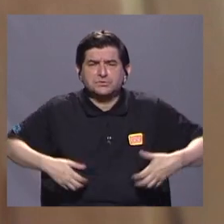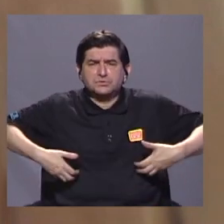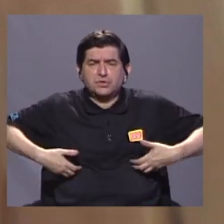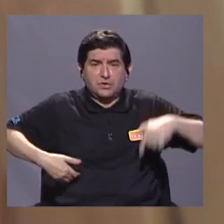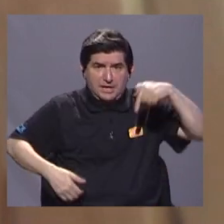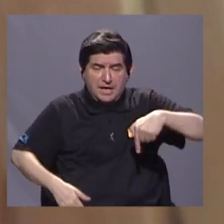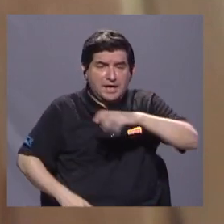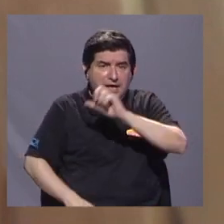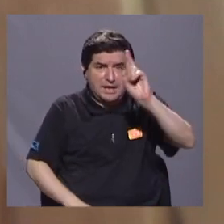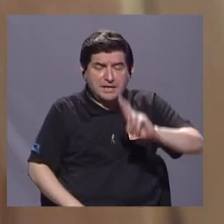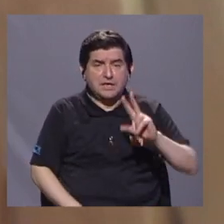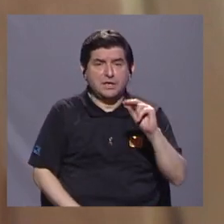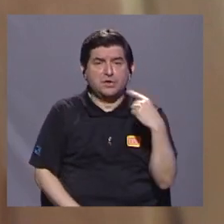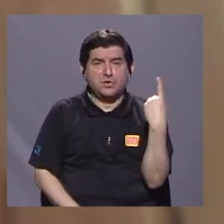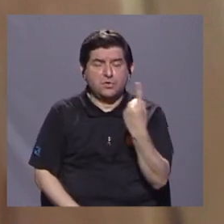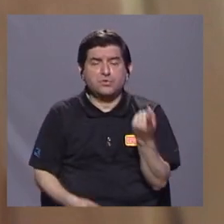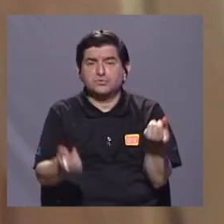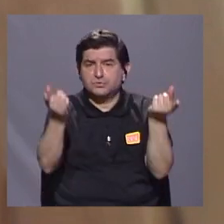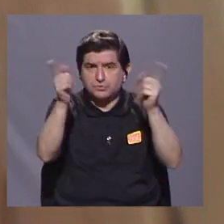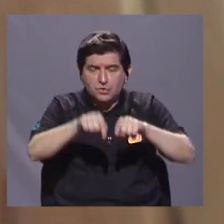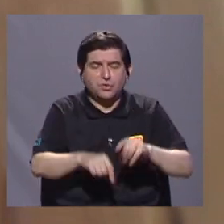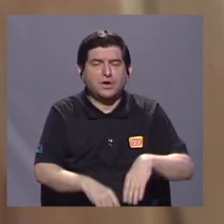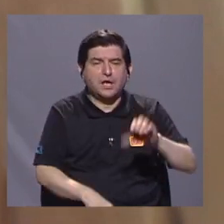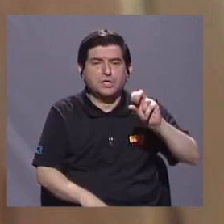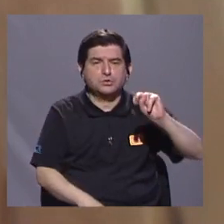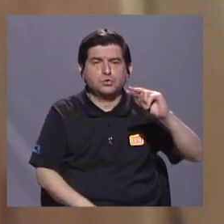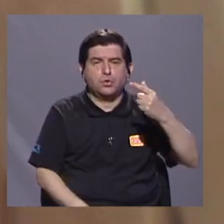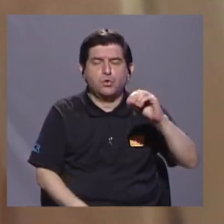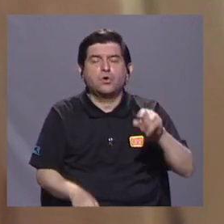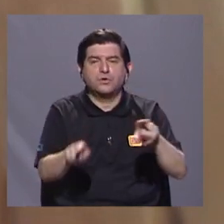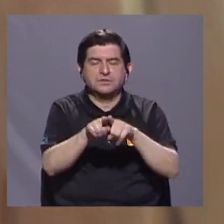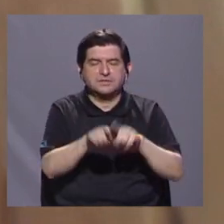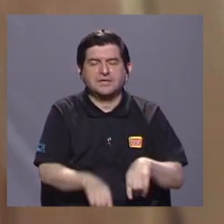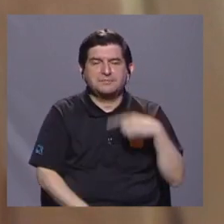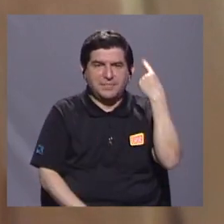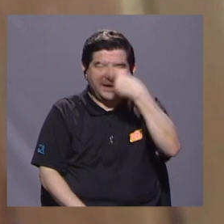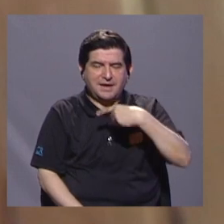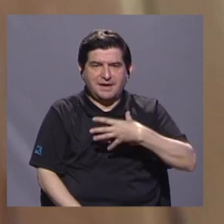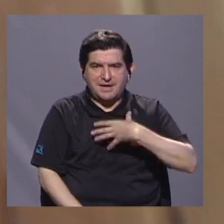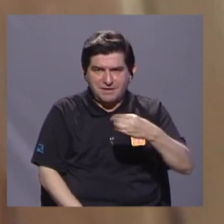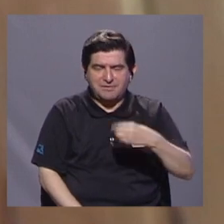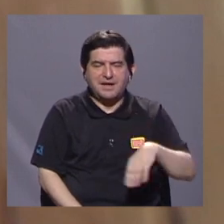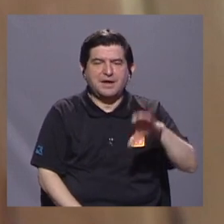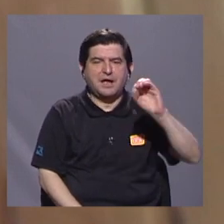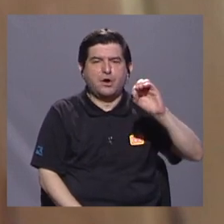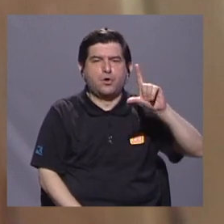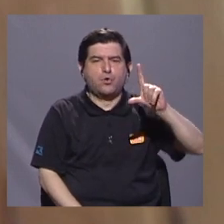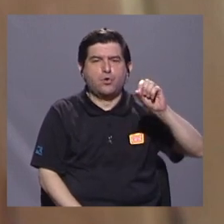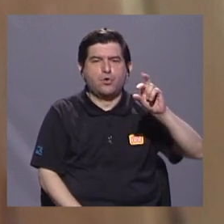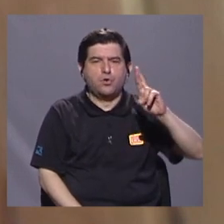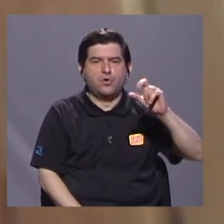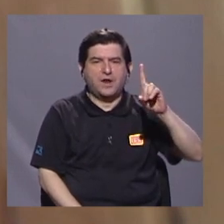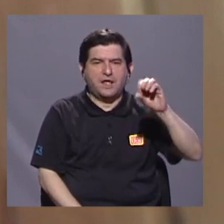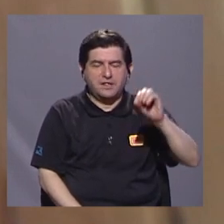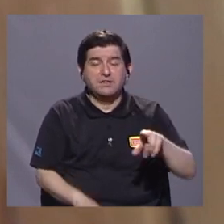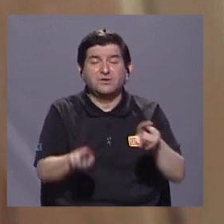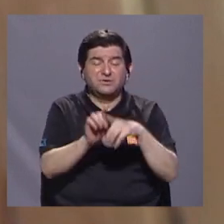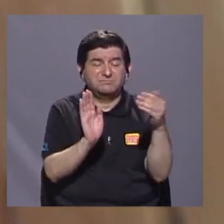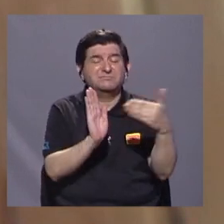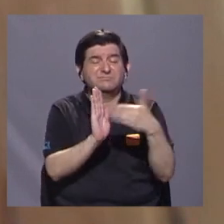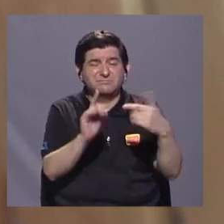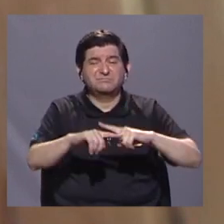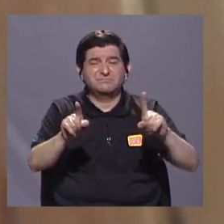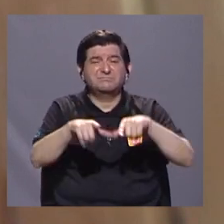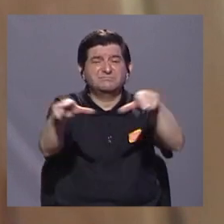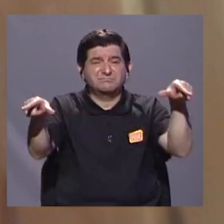Rica, porque no solo tenemos el caso de los pongos, sino para blancas, tití y colorados, que son afectados también en las diferentes